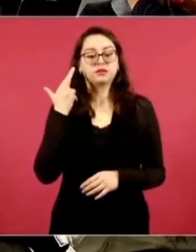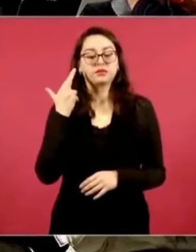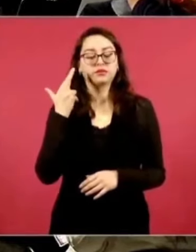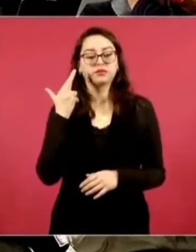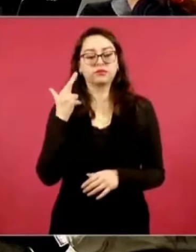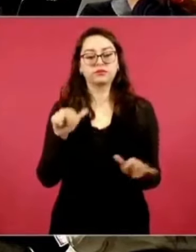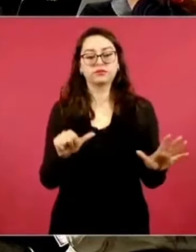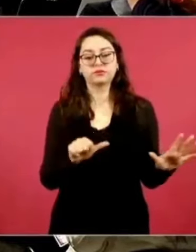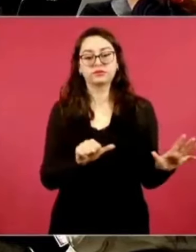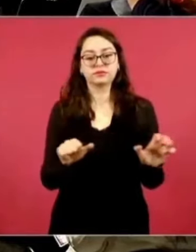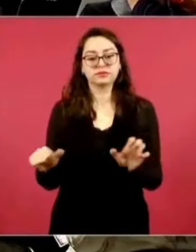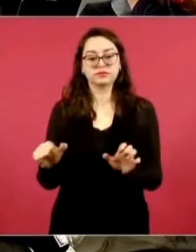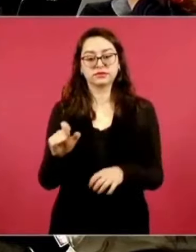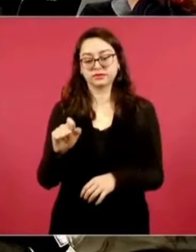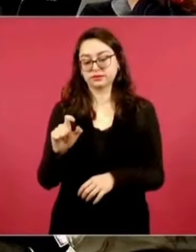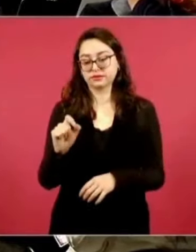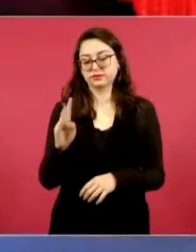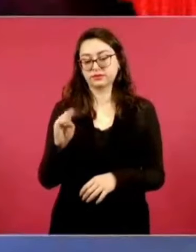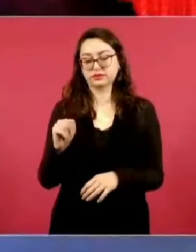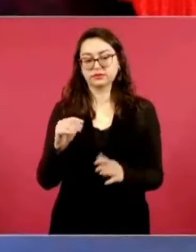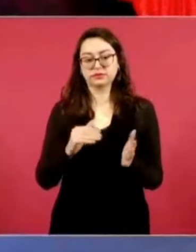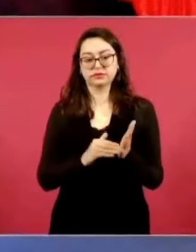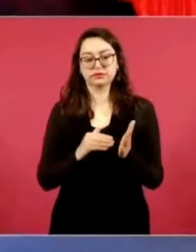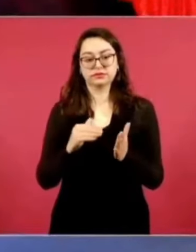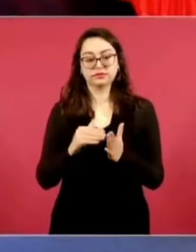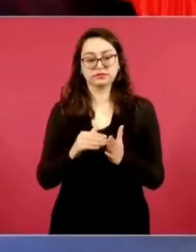seiscientos veintinueve millones.